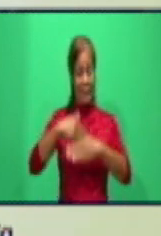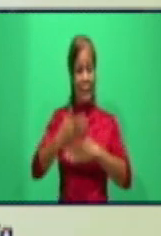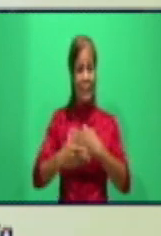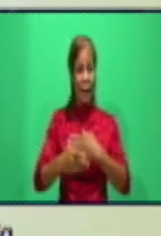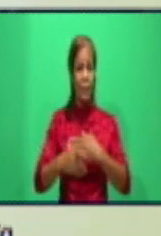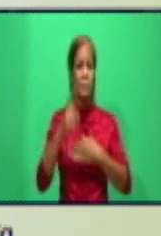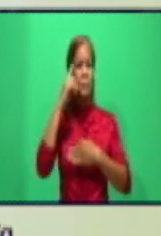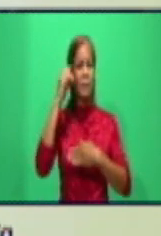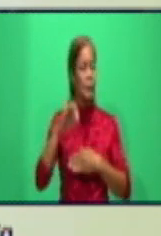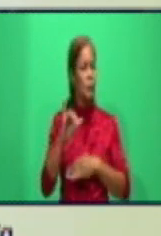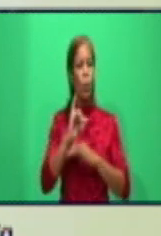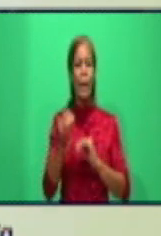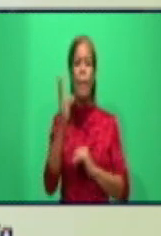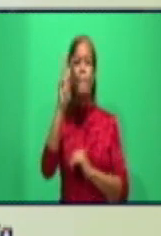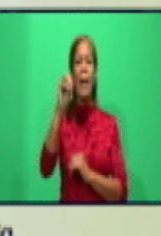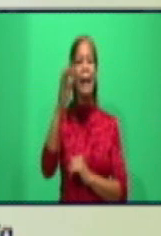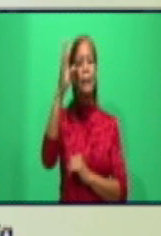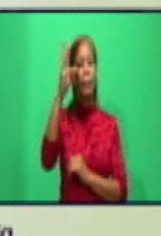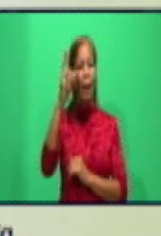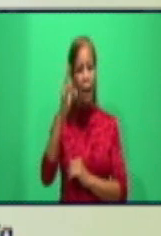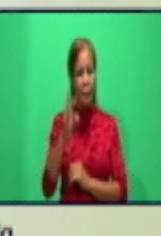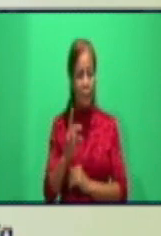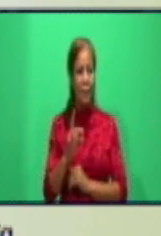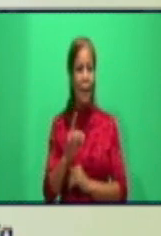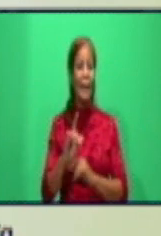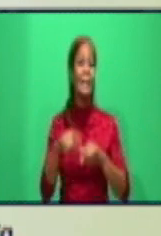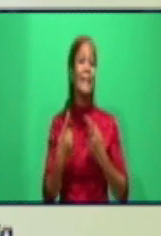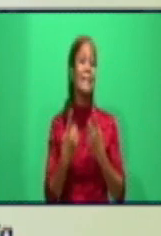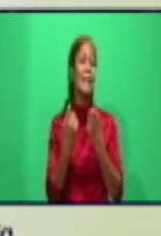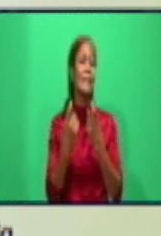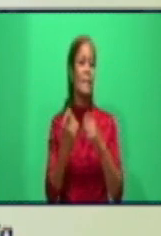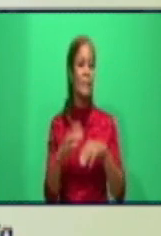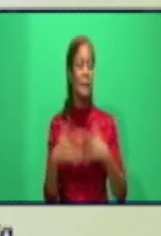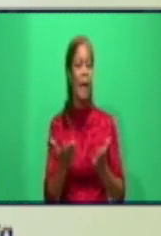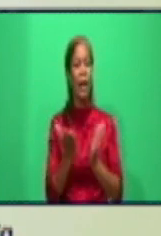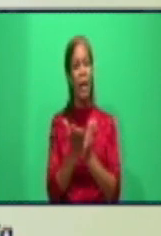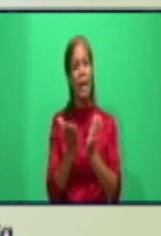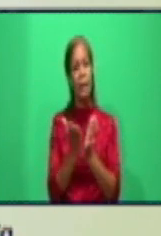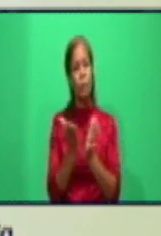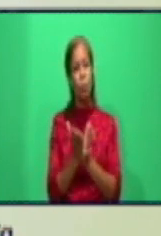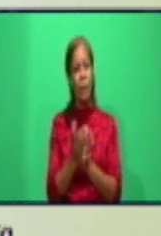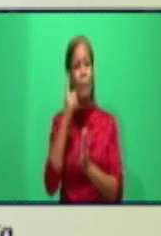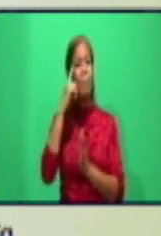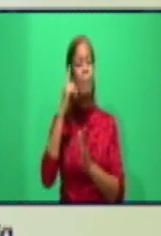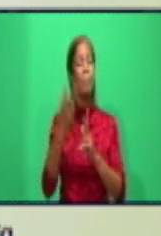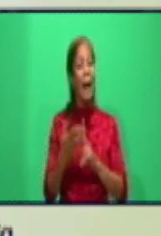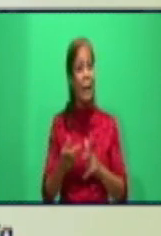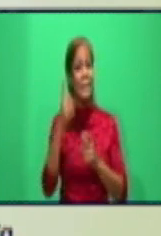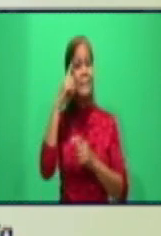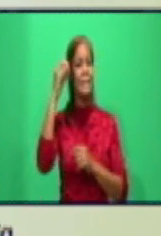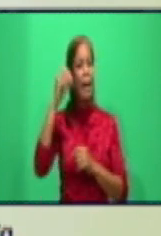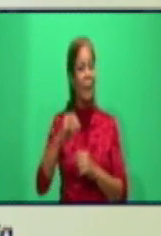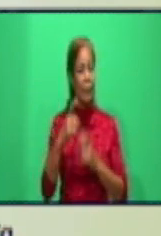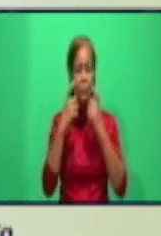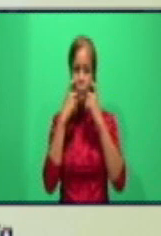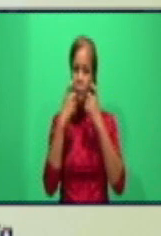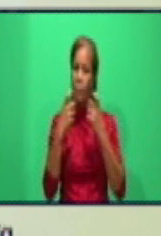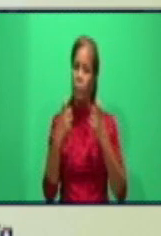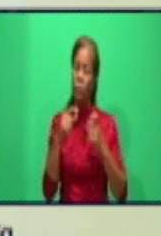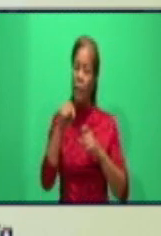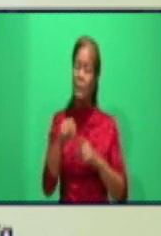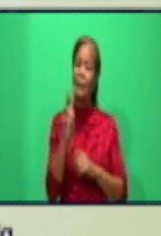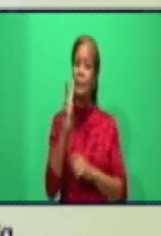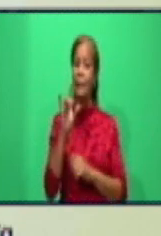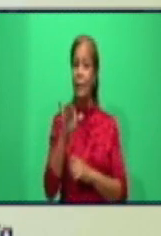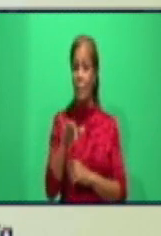matemáticas, algorítmicas, que se necesitan estudiar para poder deslindar lo importante de esta pandemia.